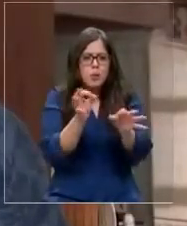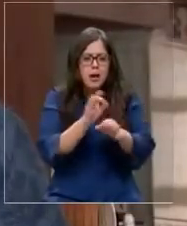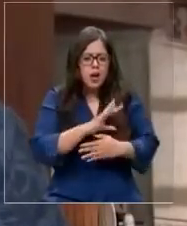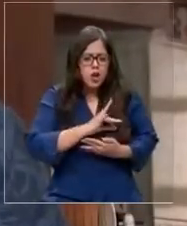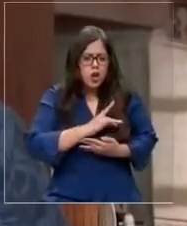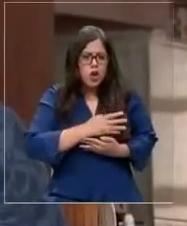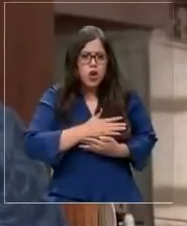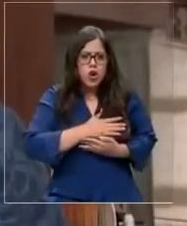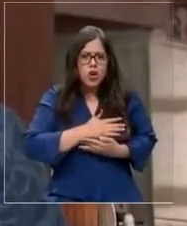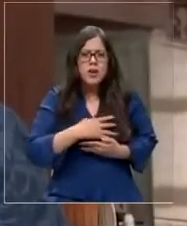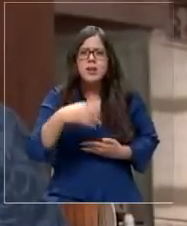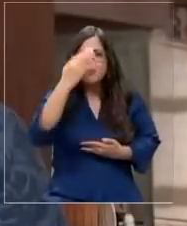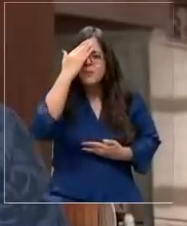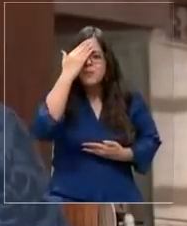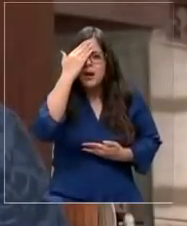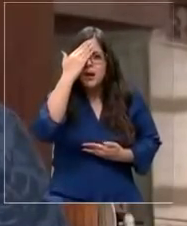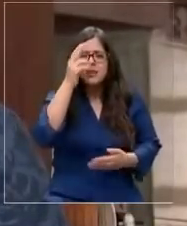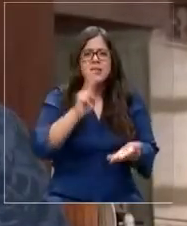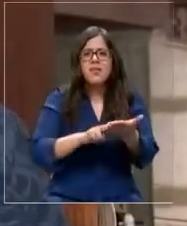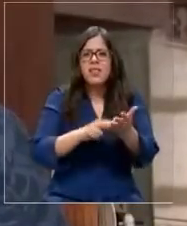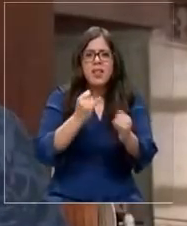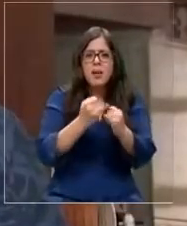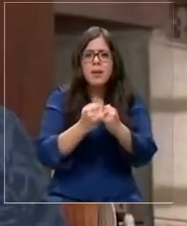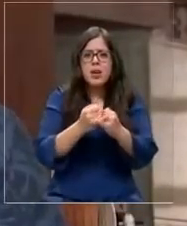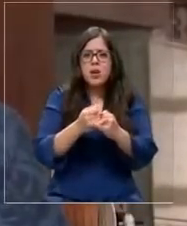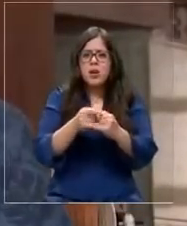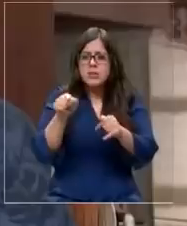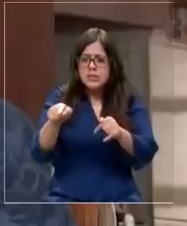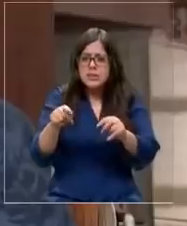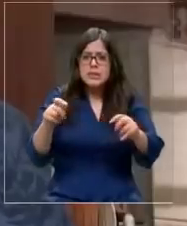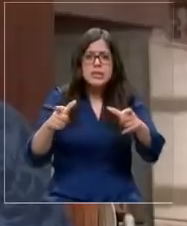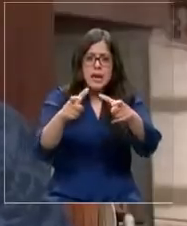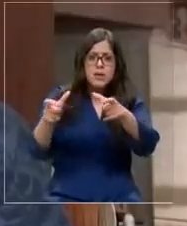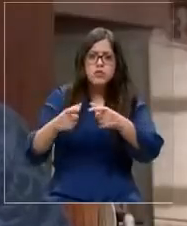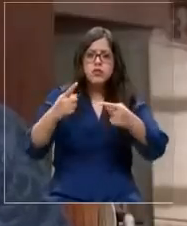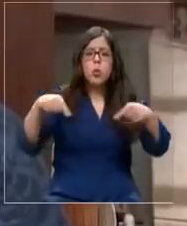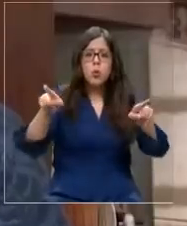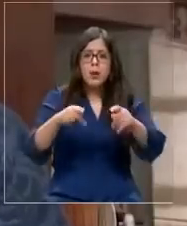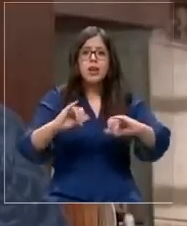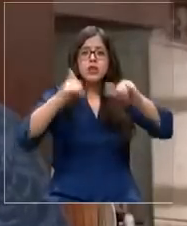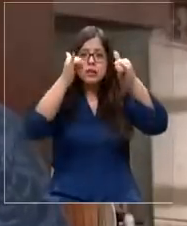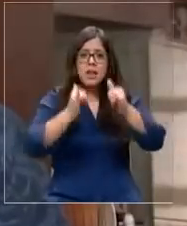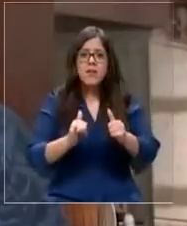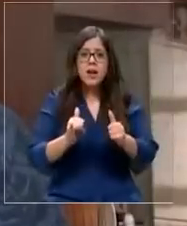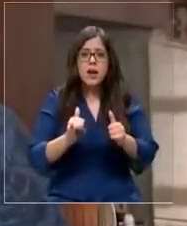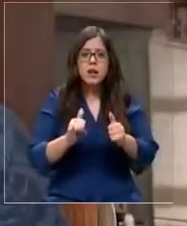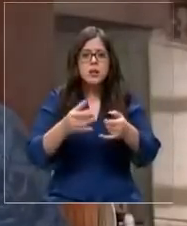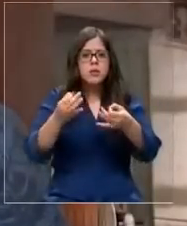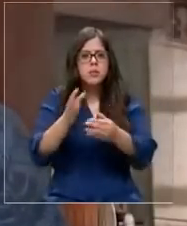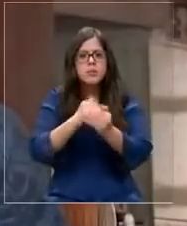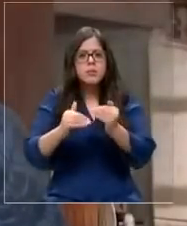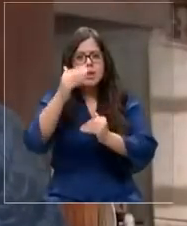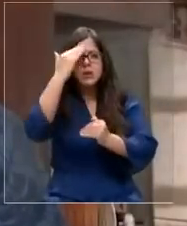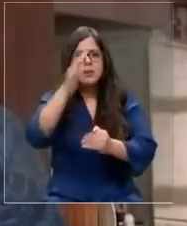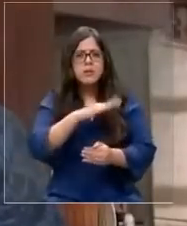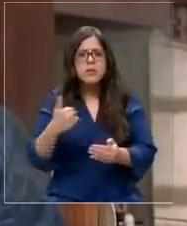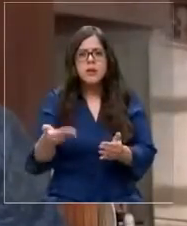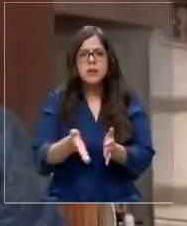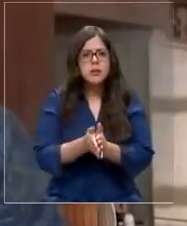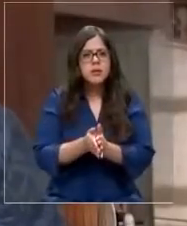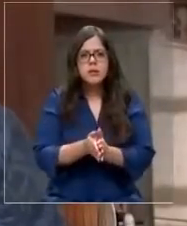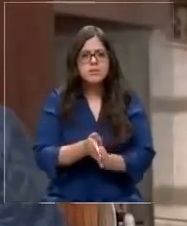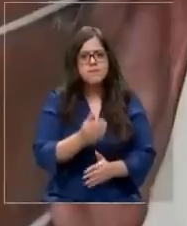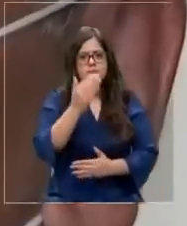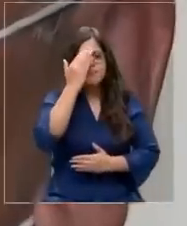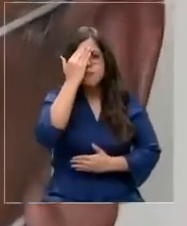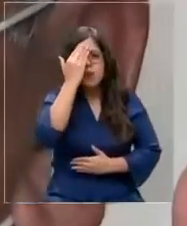corazón. Fue terrible ese día, amigo, de haber celebrado su cumpleaños y haber partido el mismo día de su cumpleaños. Eso sí que es